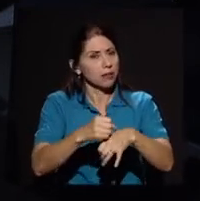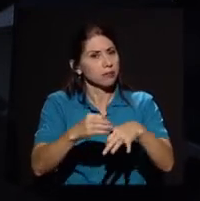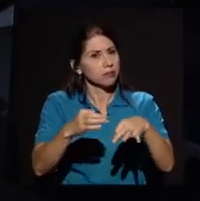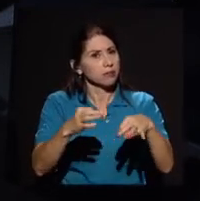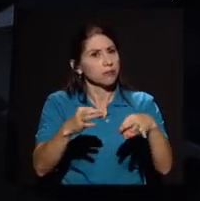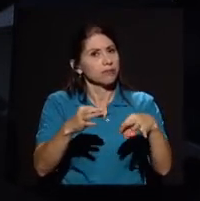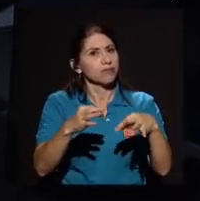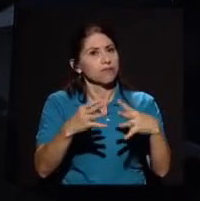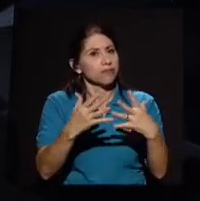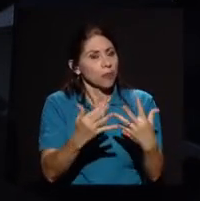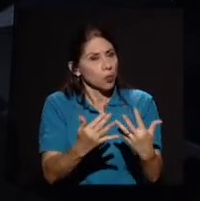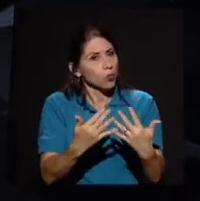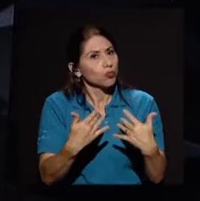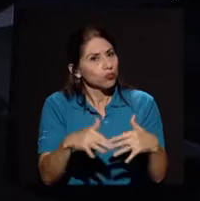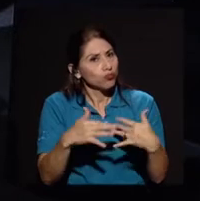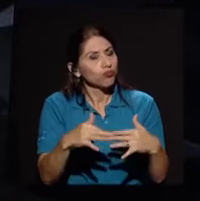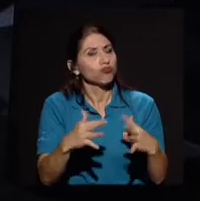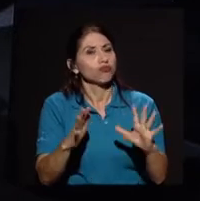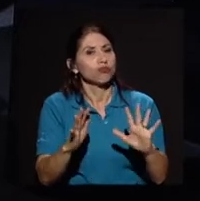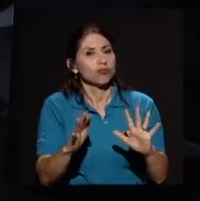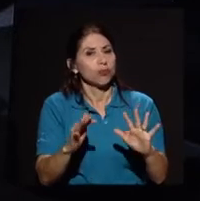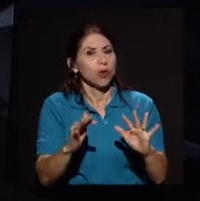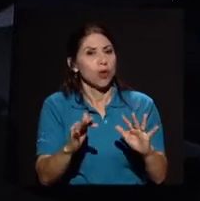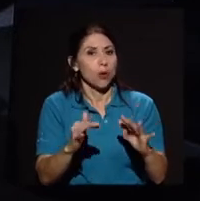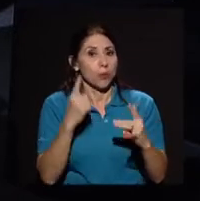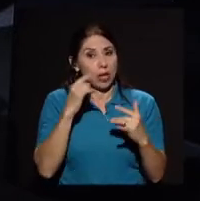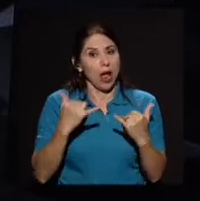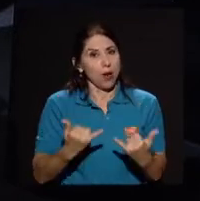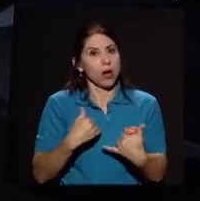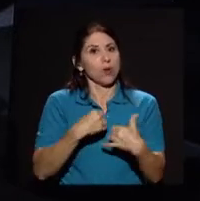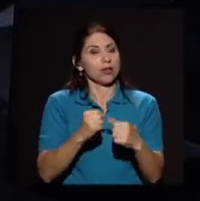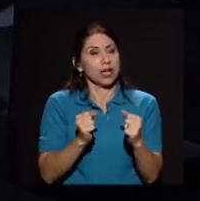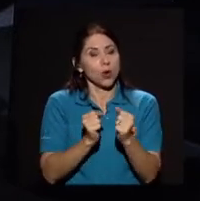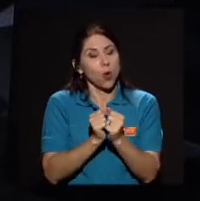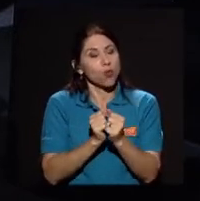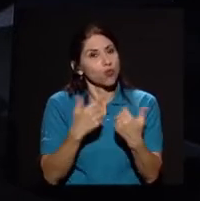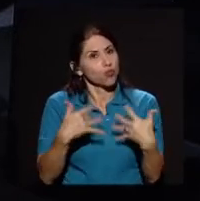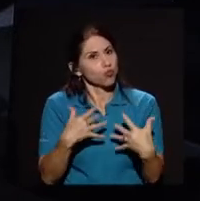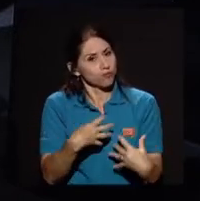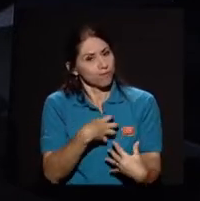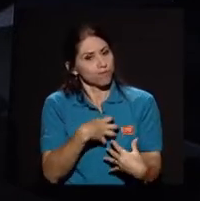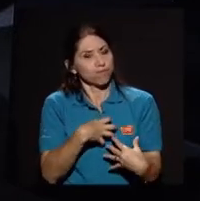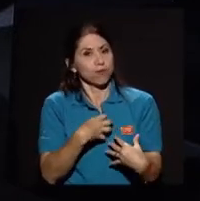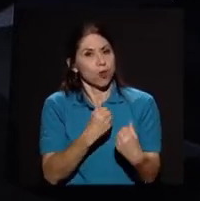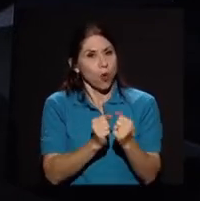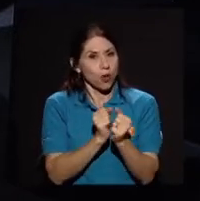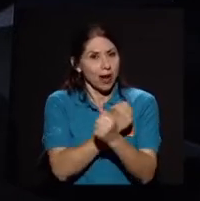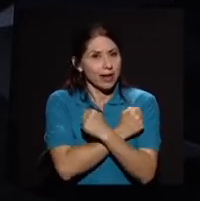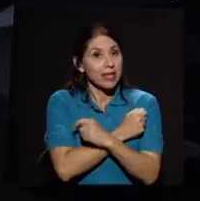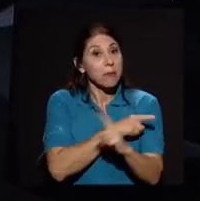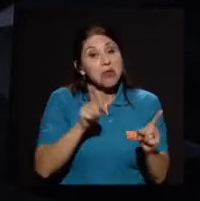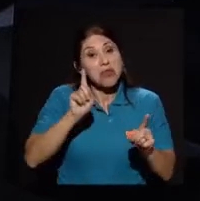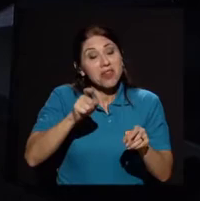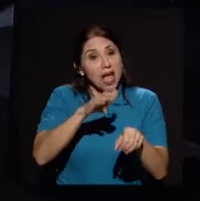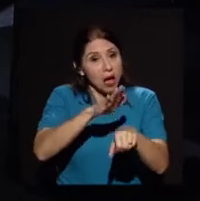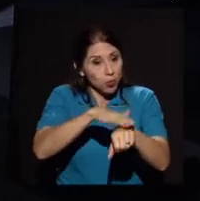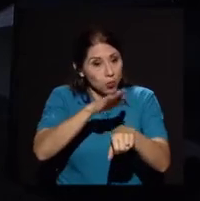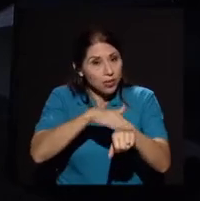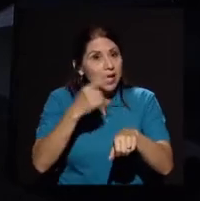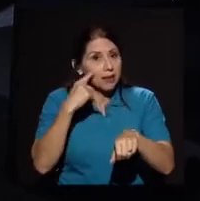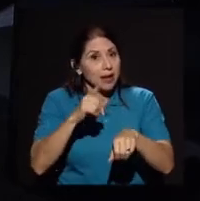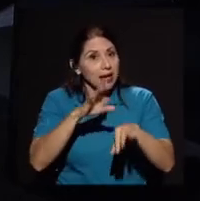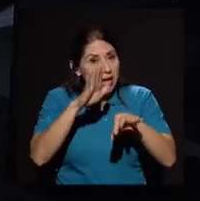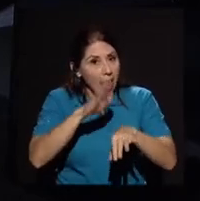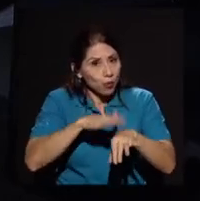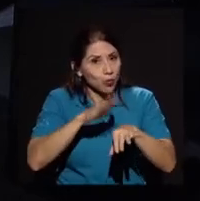el cariño y la propiedad que lo hacen, porque eso no se les quita, sino para que estén autorizados, pero no es